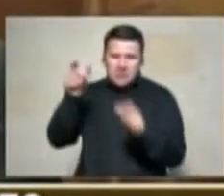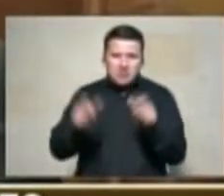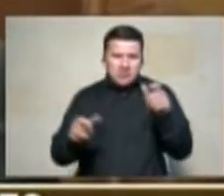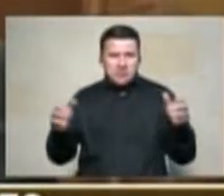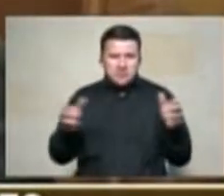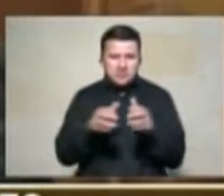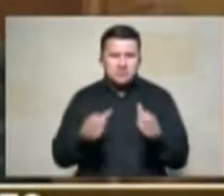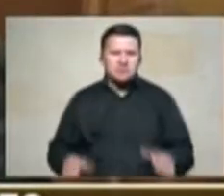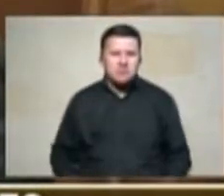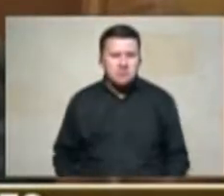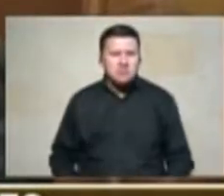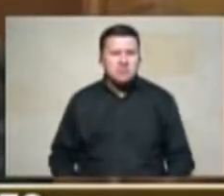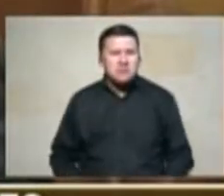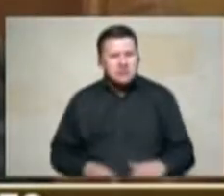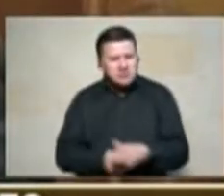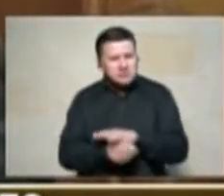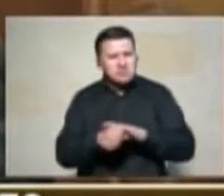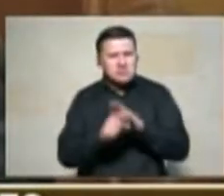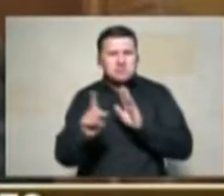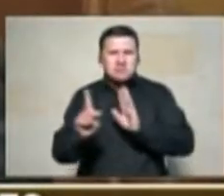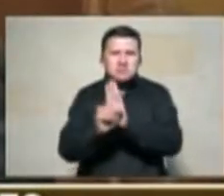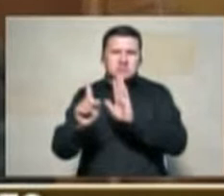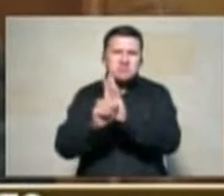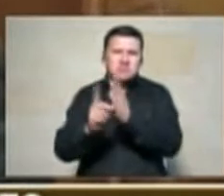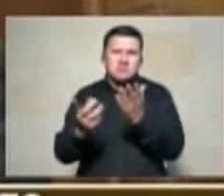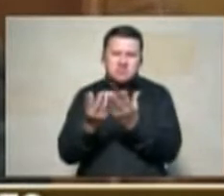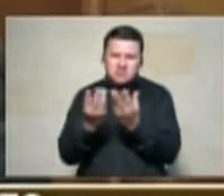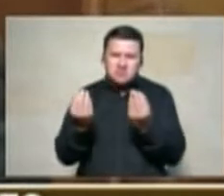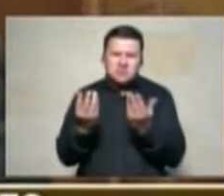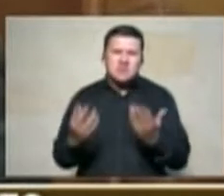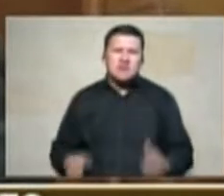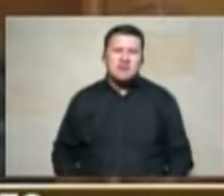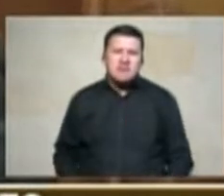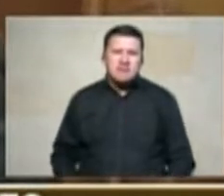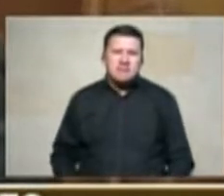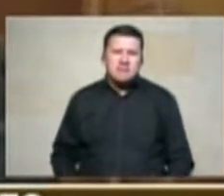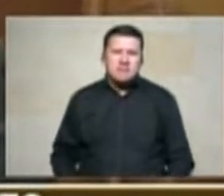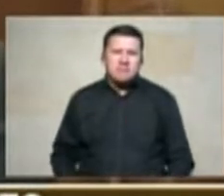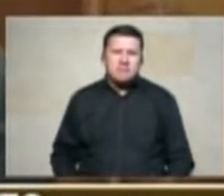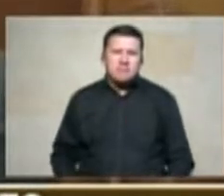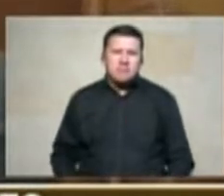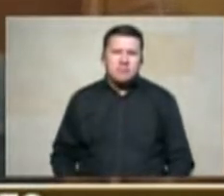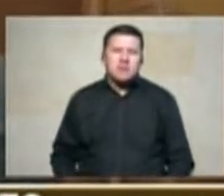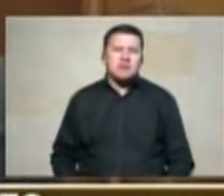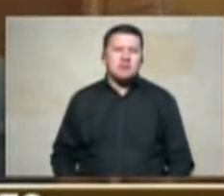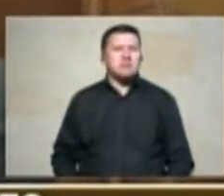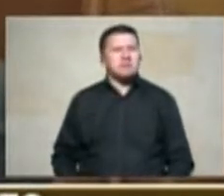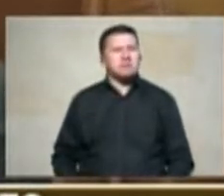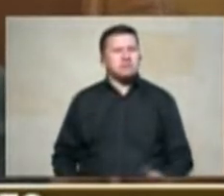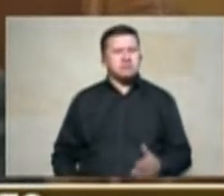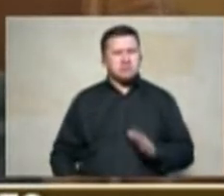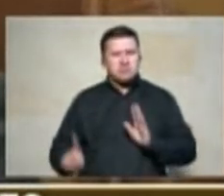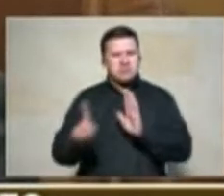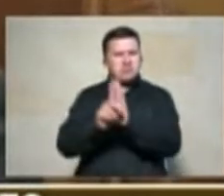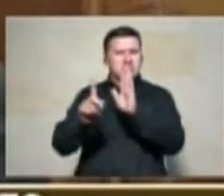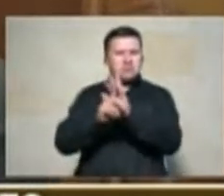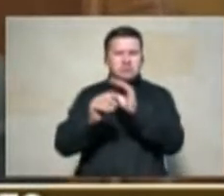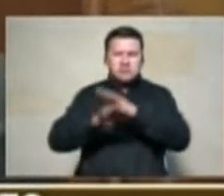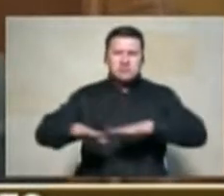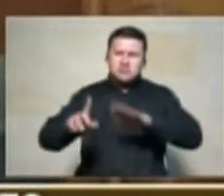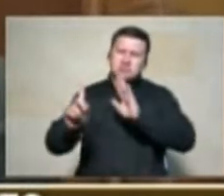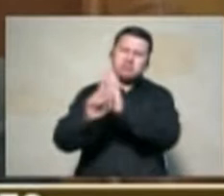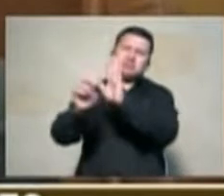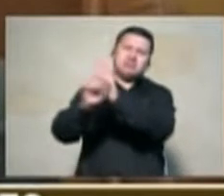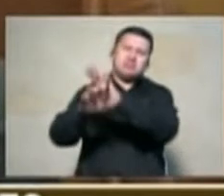en situación de desplazamiento forzado fueron despojadas de sus